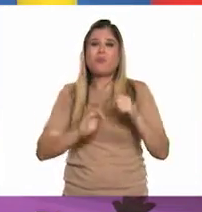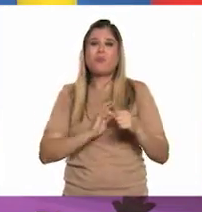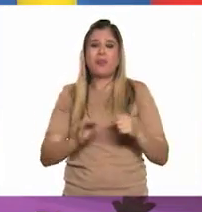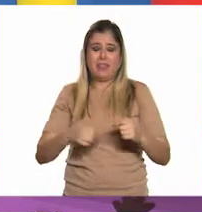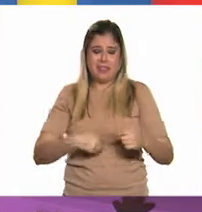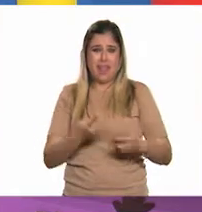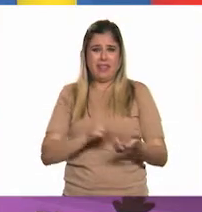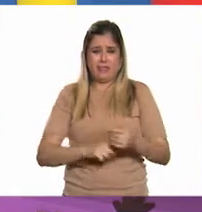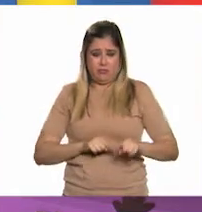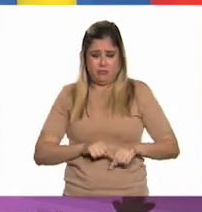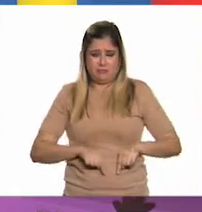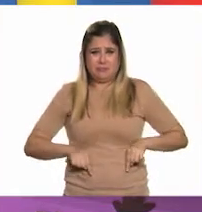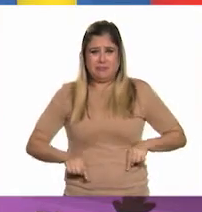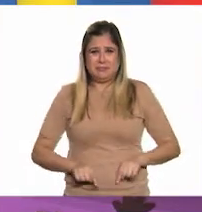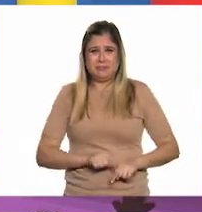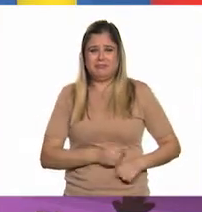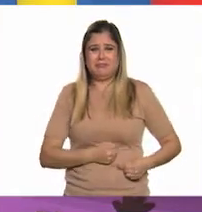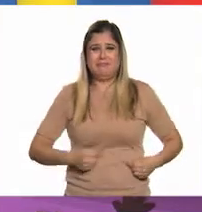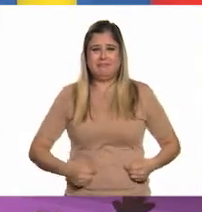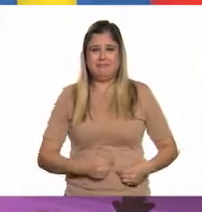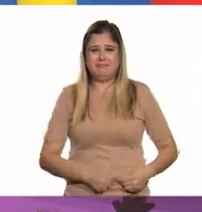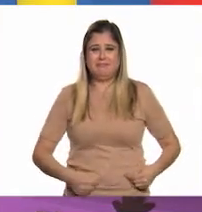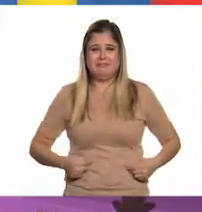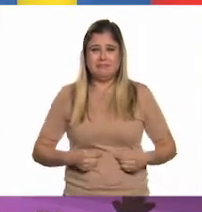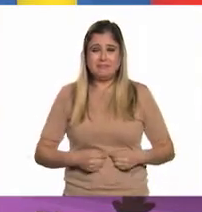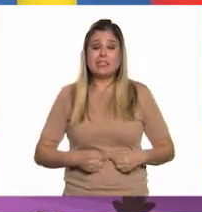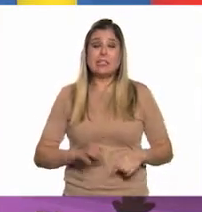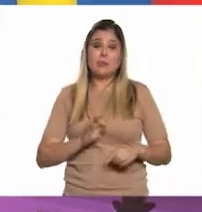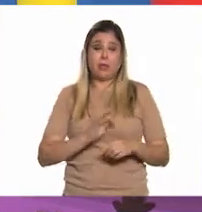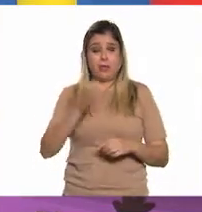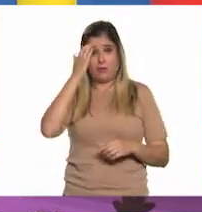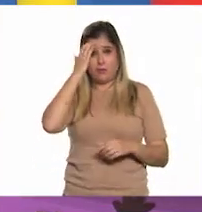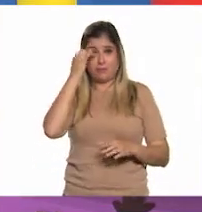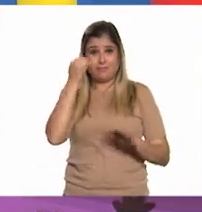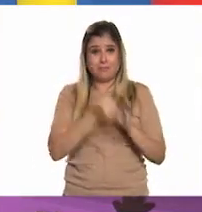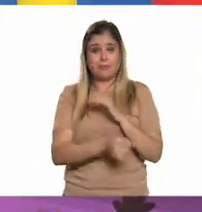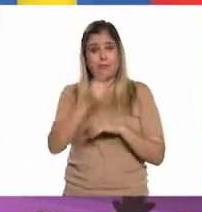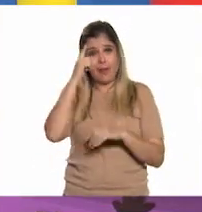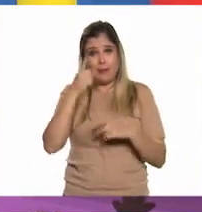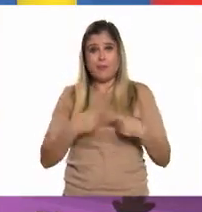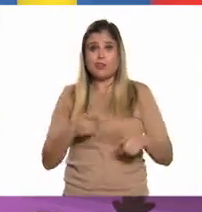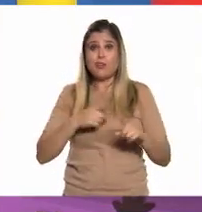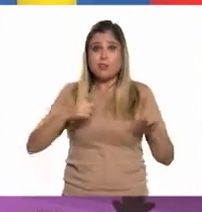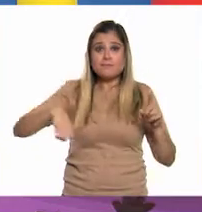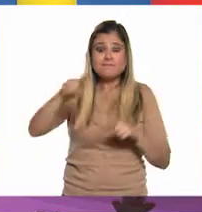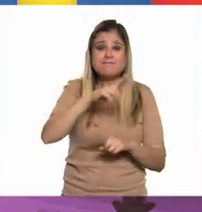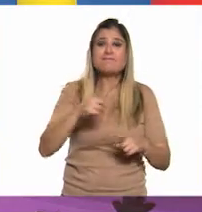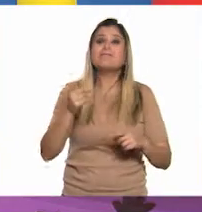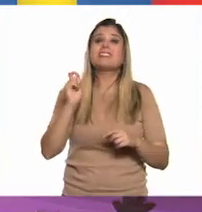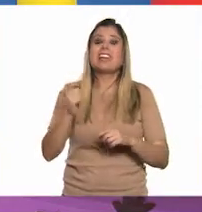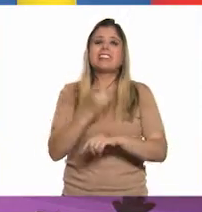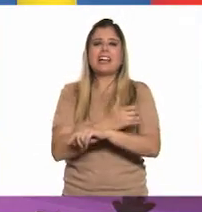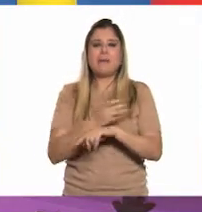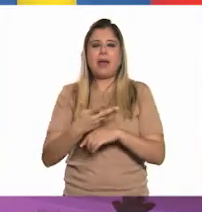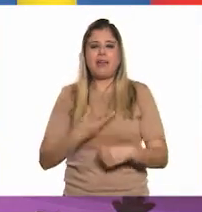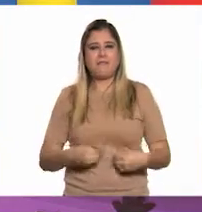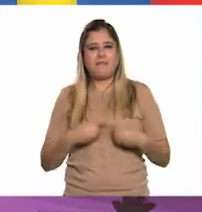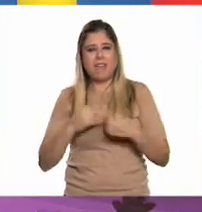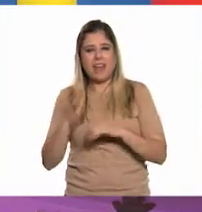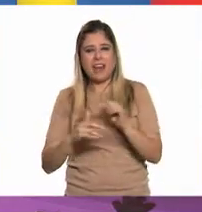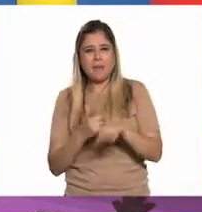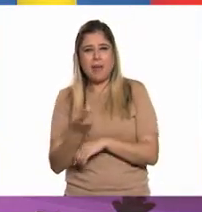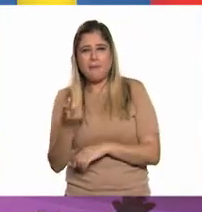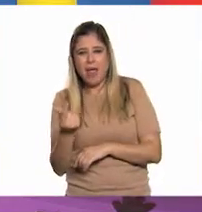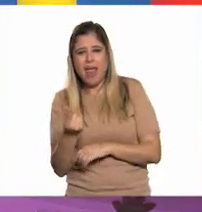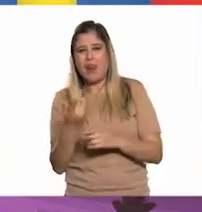sistema digestivo. Creo que este tipo de conocimientos, pues, podrían ser de utilidad para cualquier persona que vive acompañada de perros u otros animales